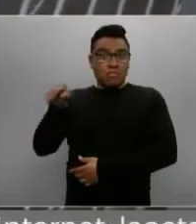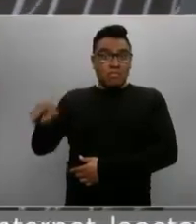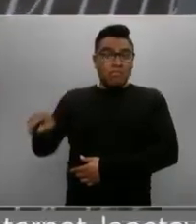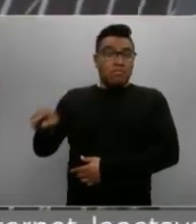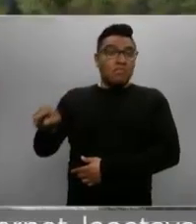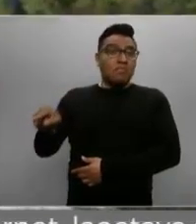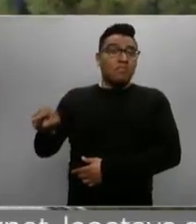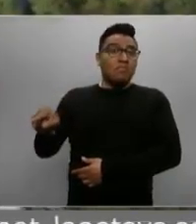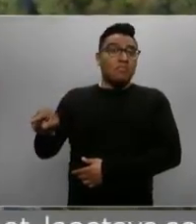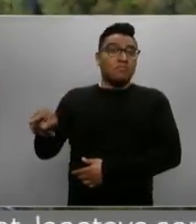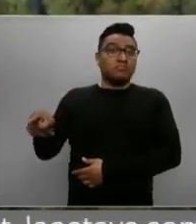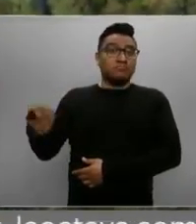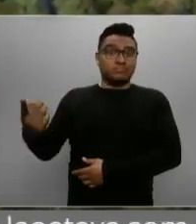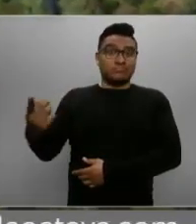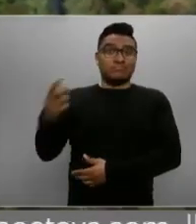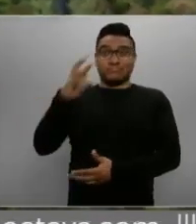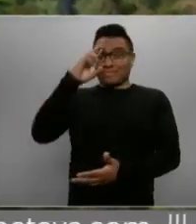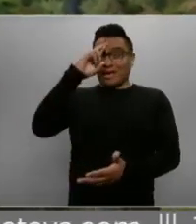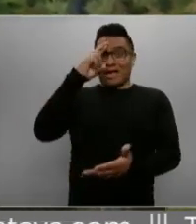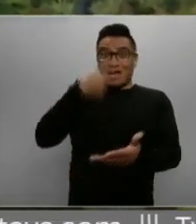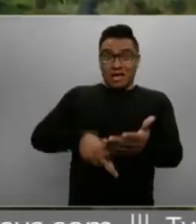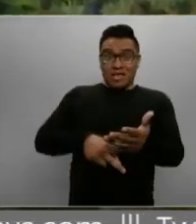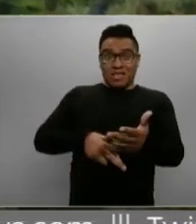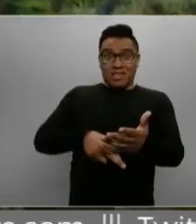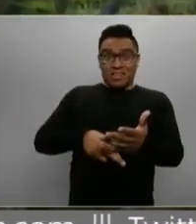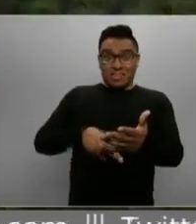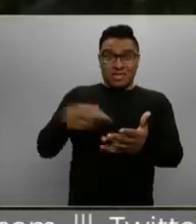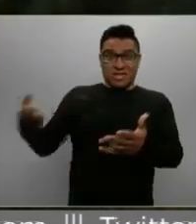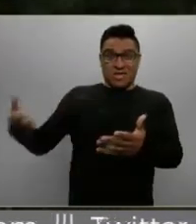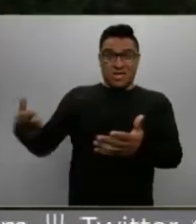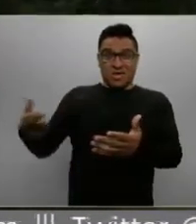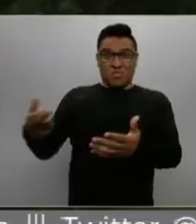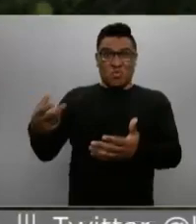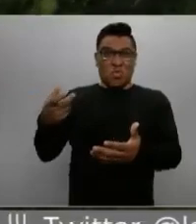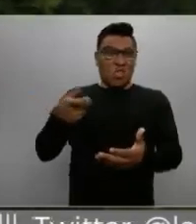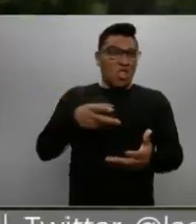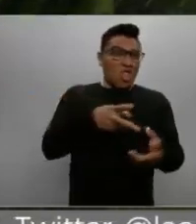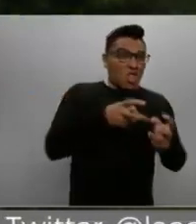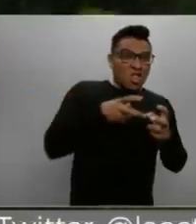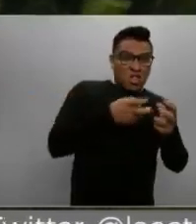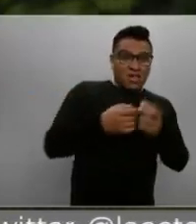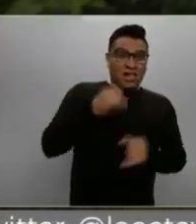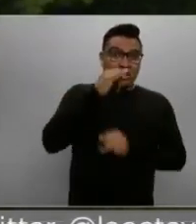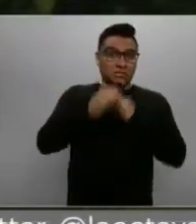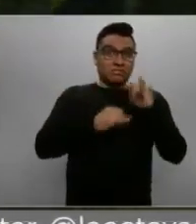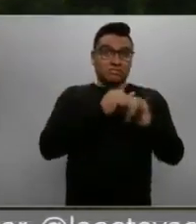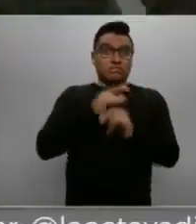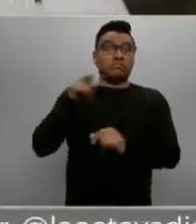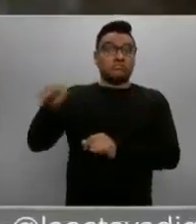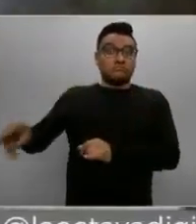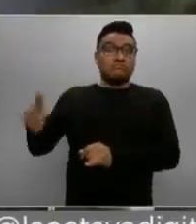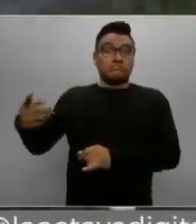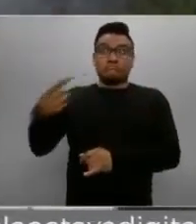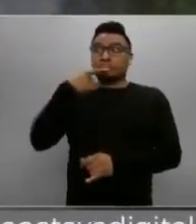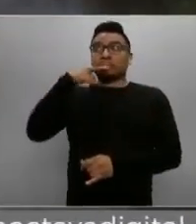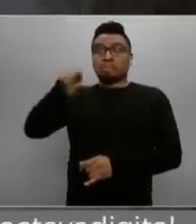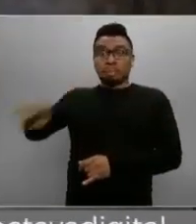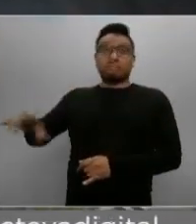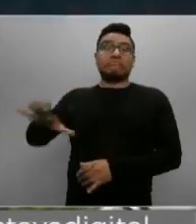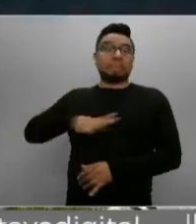de corrupción internacional, esta empresa China Communication Construction